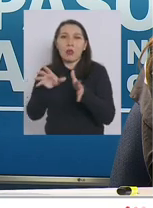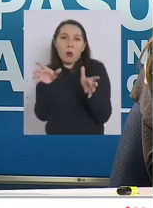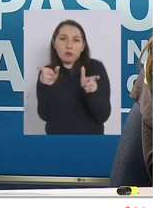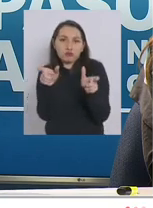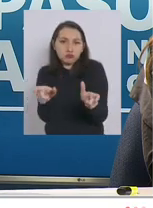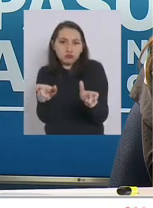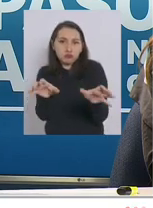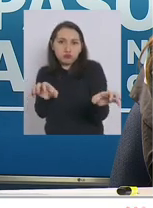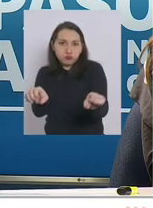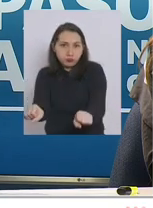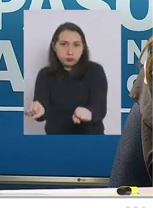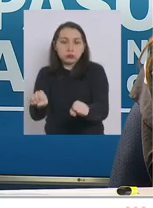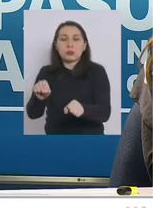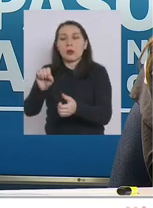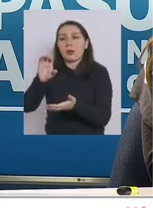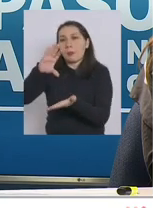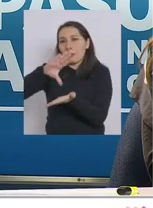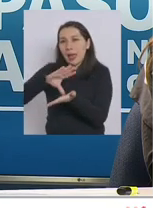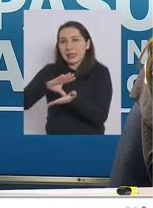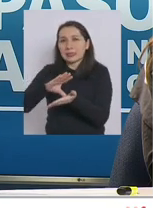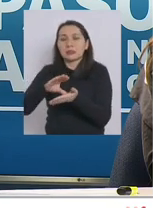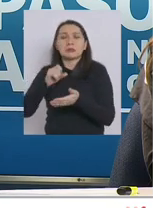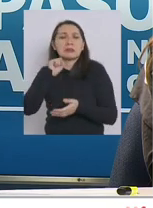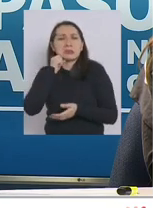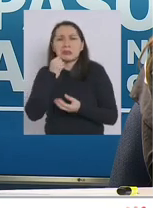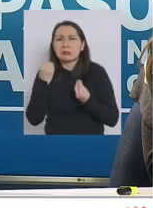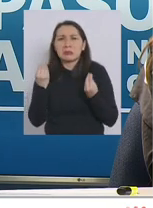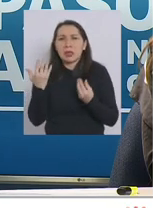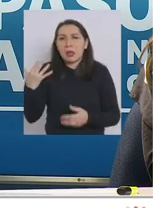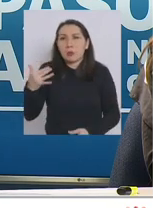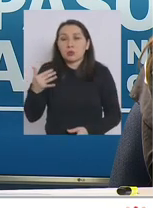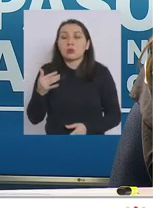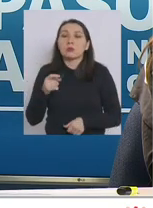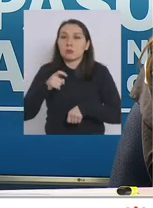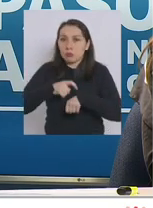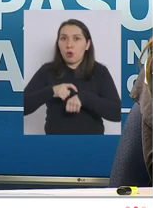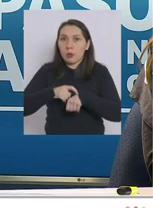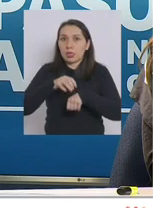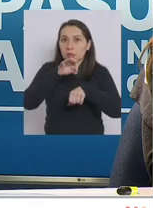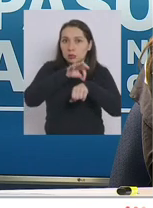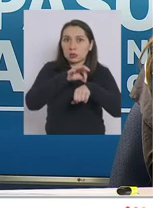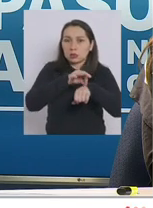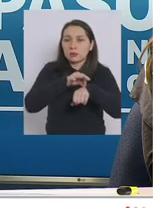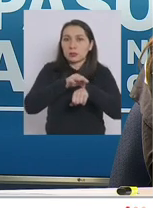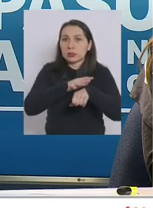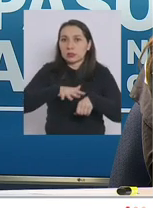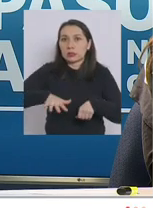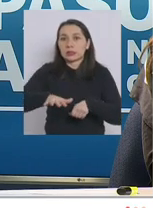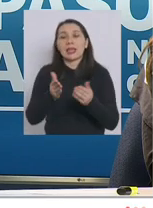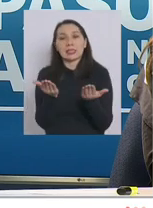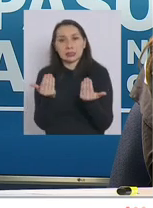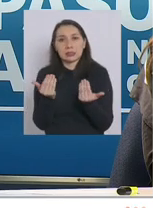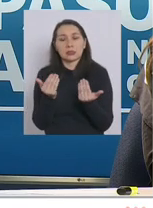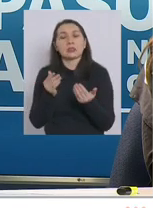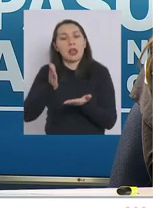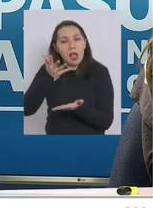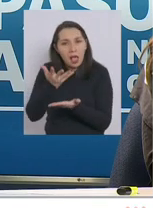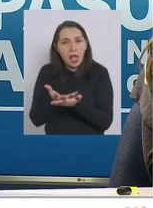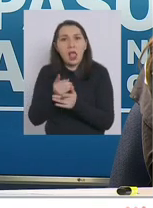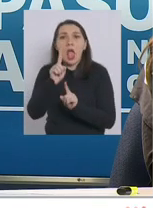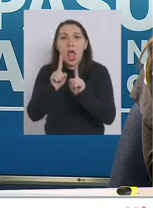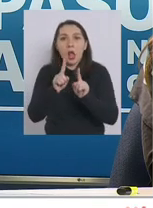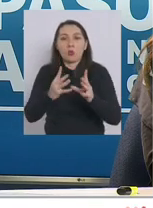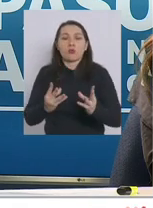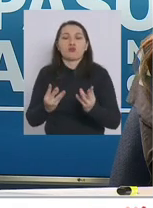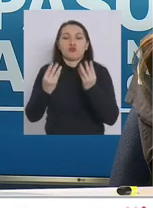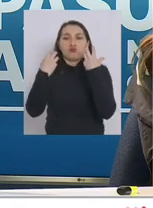y por qué la importancia porque justamente por el momento epidemiológico que estamos pasando es necesario contar con algunas